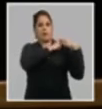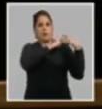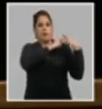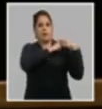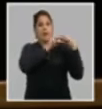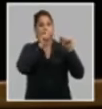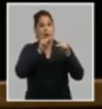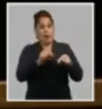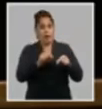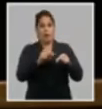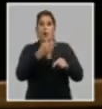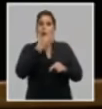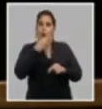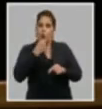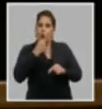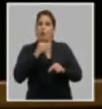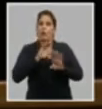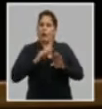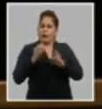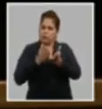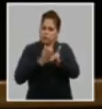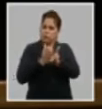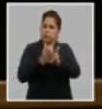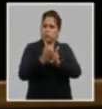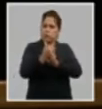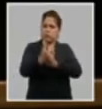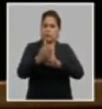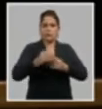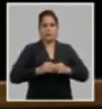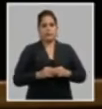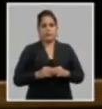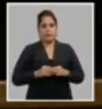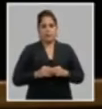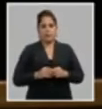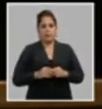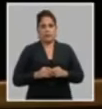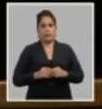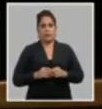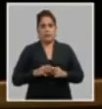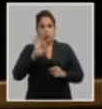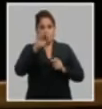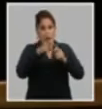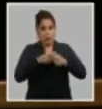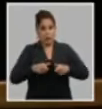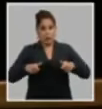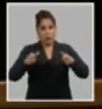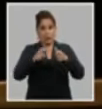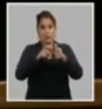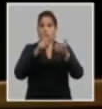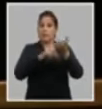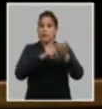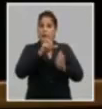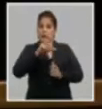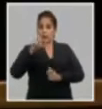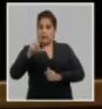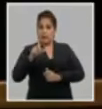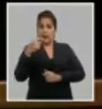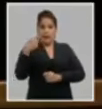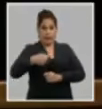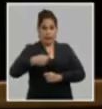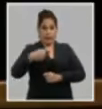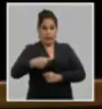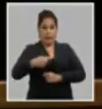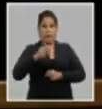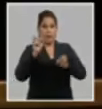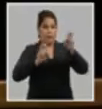por la generación histórica a las nuevas generaciones. El VIII Congreso del Partido Comunista de Cuba